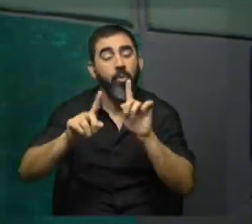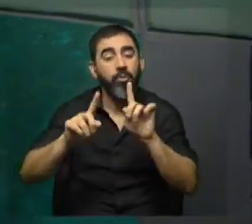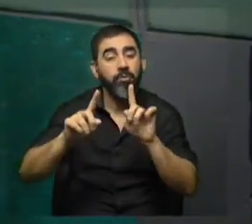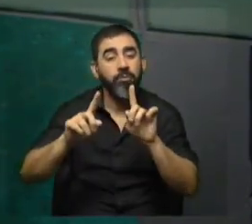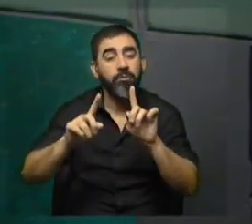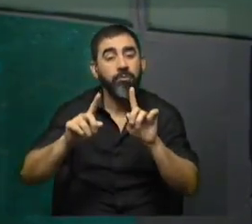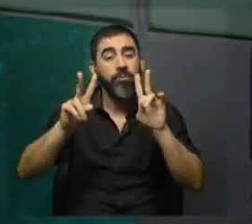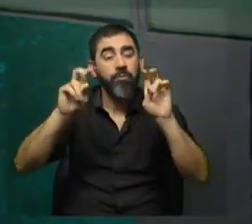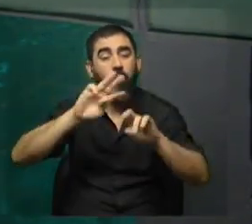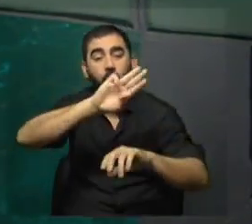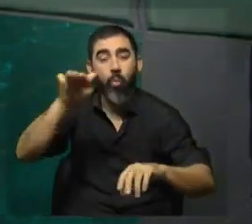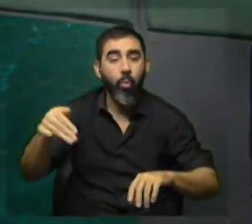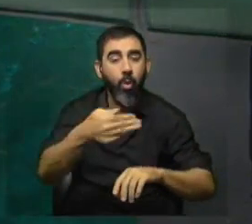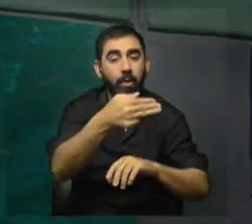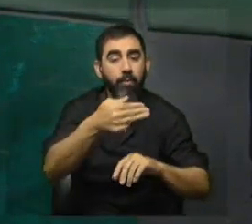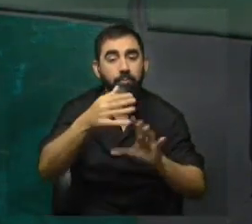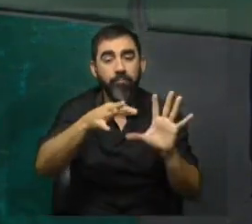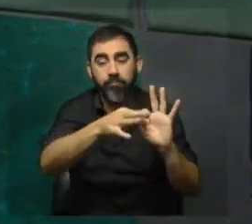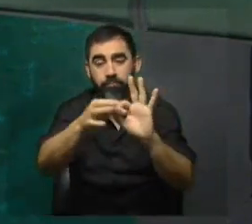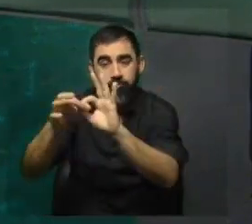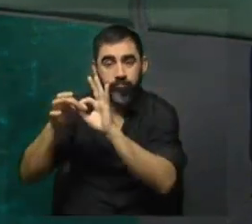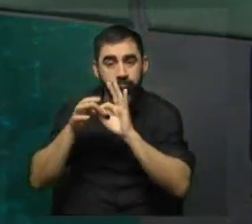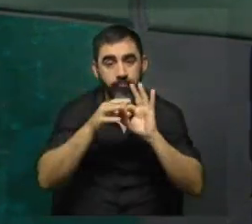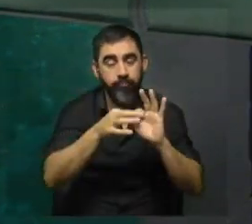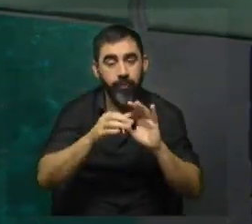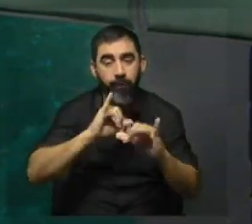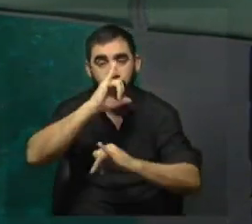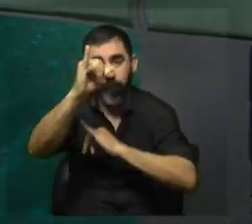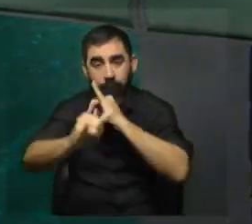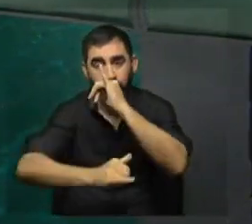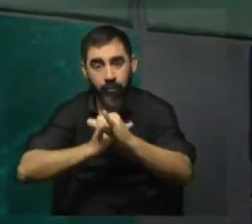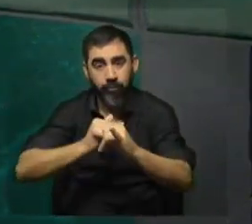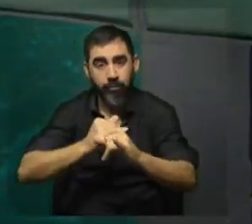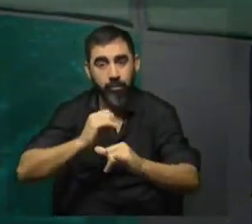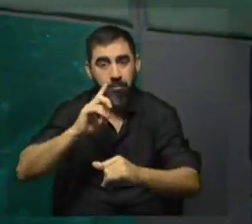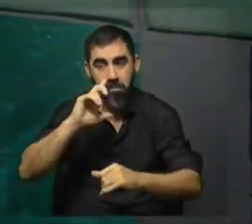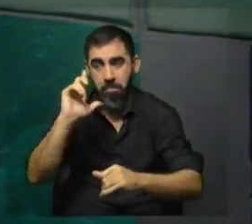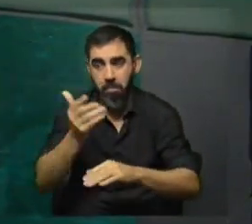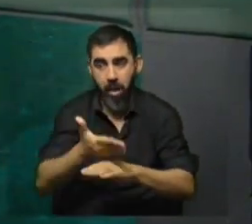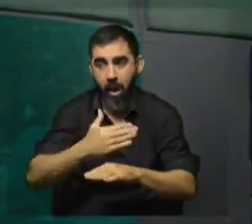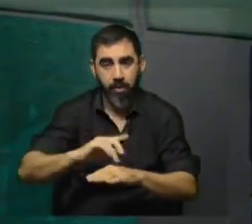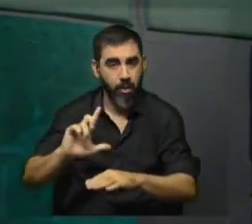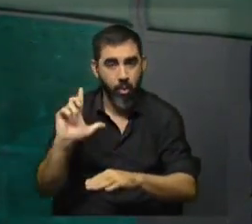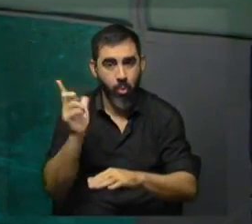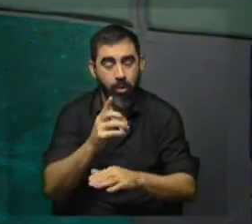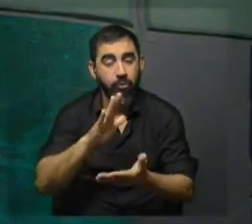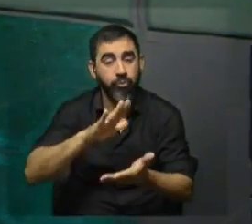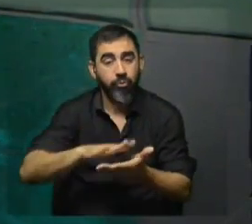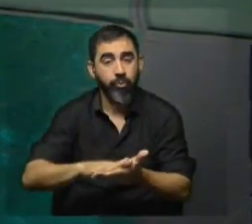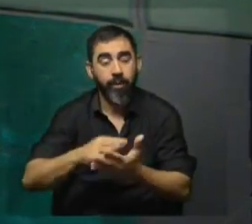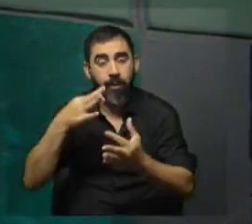portal web que ha unificado información inédita que no estaba a disposición del público sobre